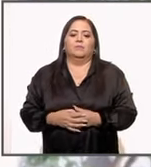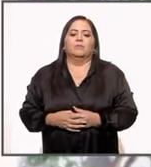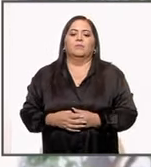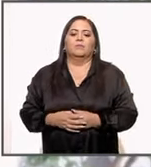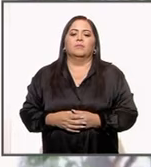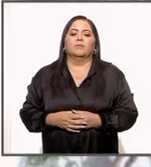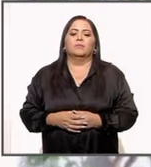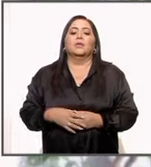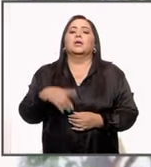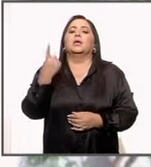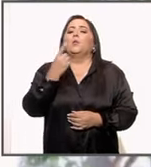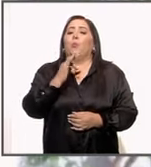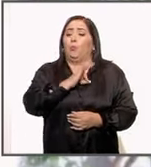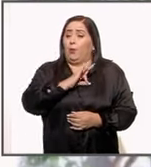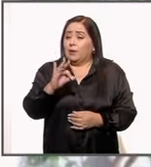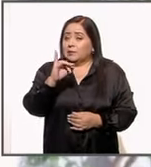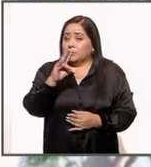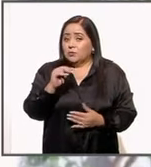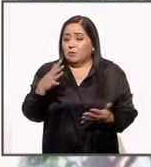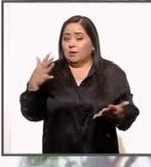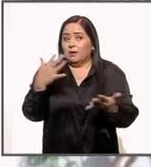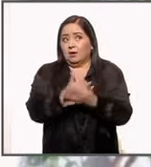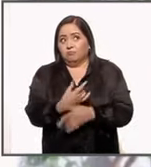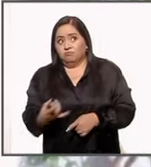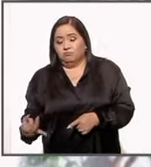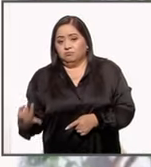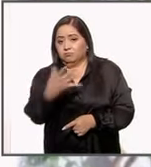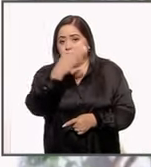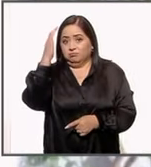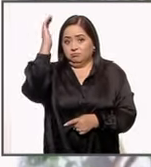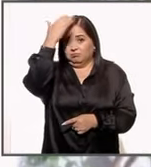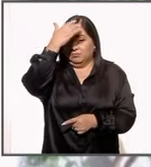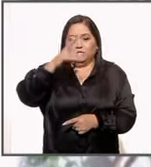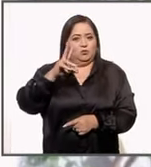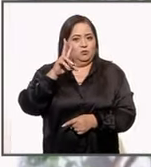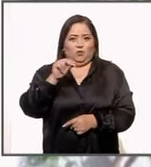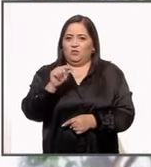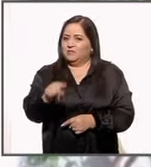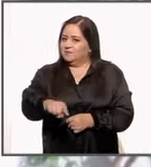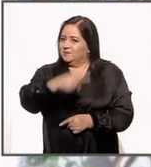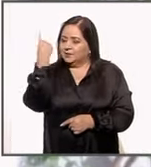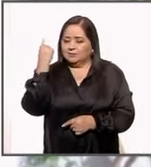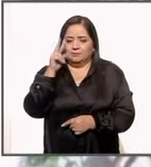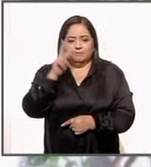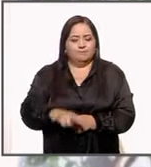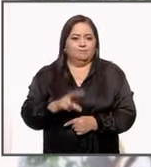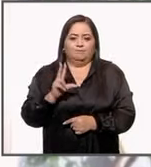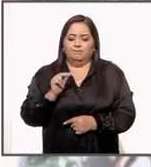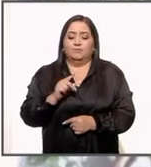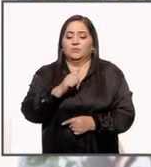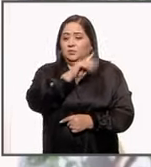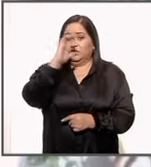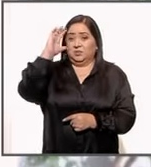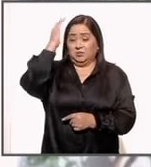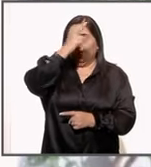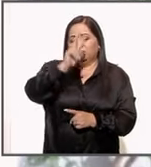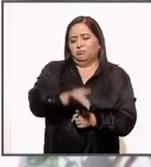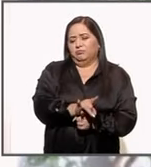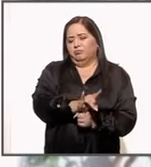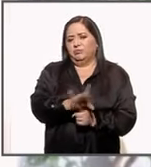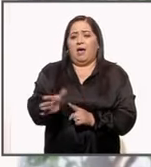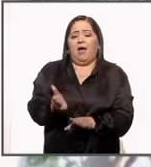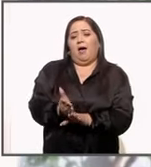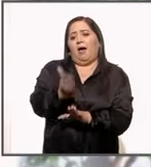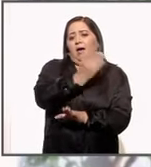posibilidades tiene de ganar a Trump? No la tiene fácil, definitivamente. Trump derrotó ya